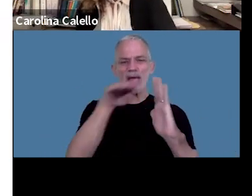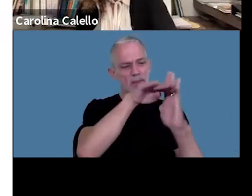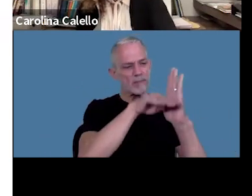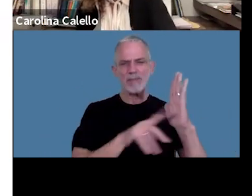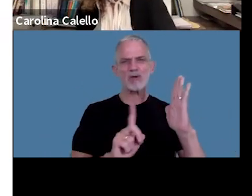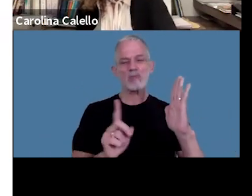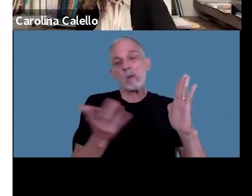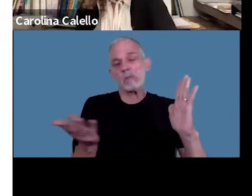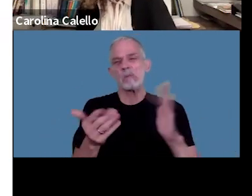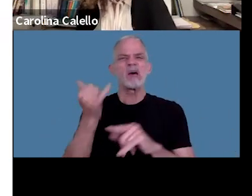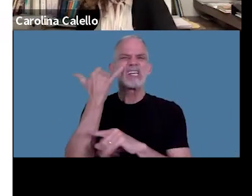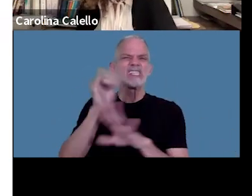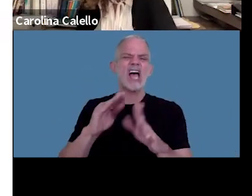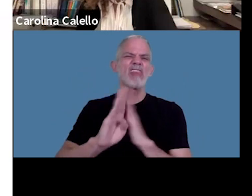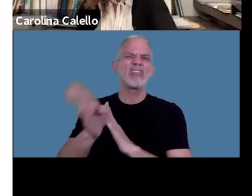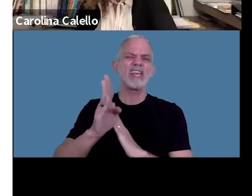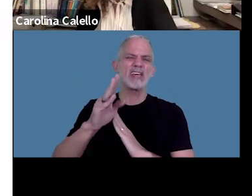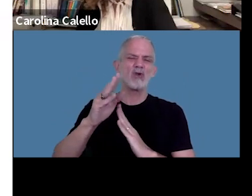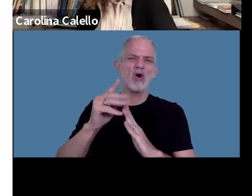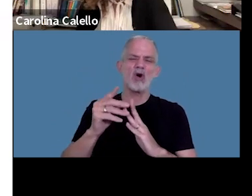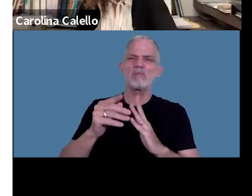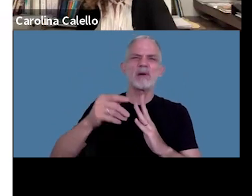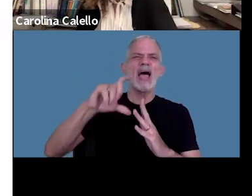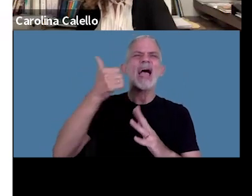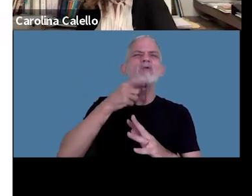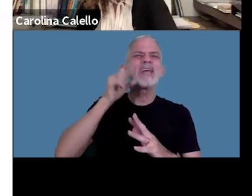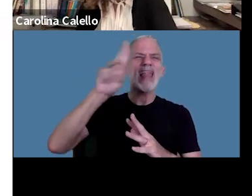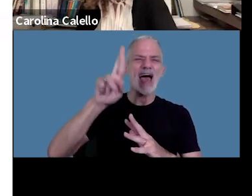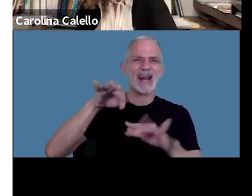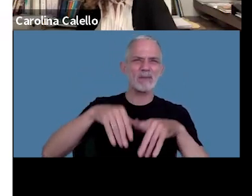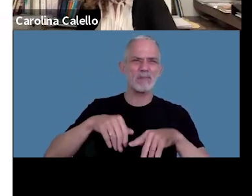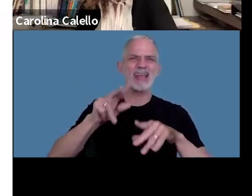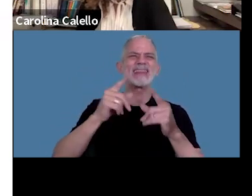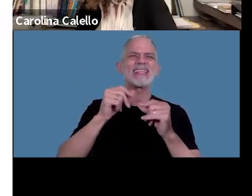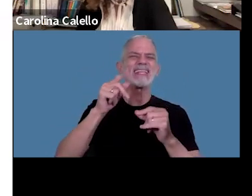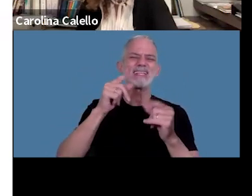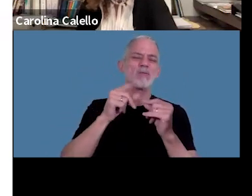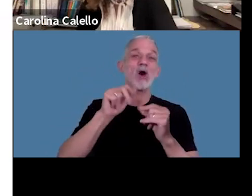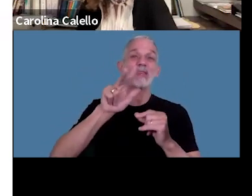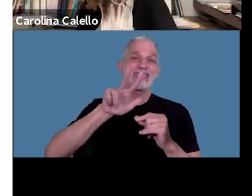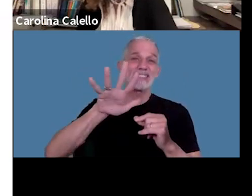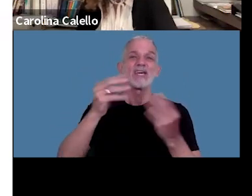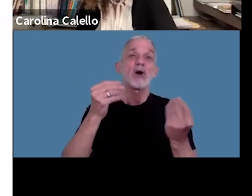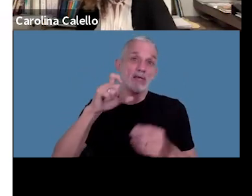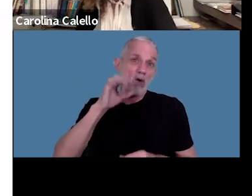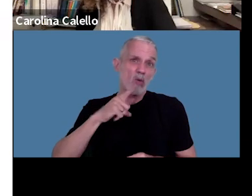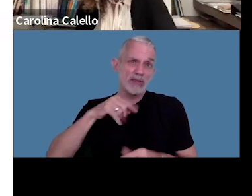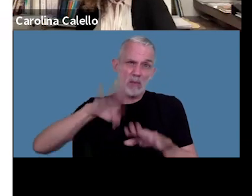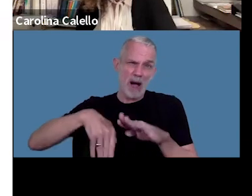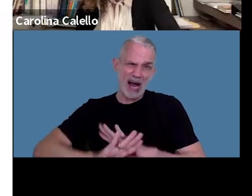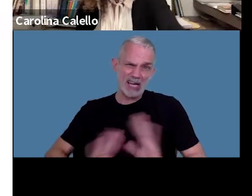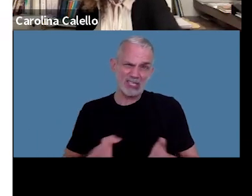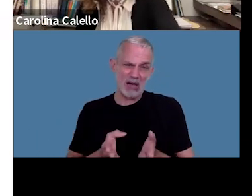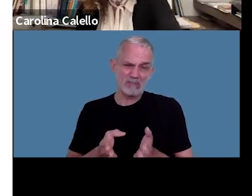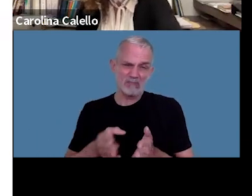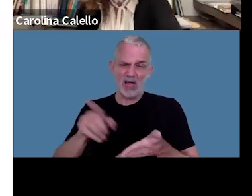se recurre a la medida cautelar que es la que está prevista en el 35 que es la baja de quit por ejemplo pero